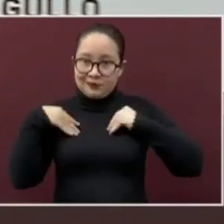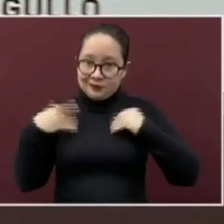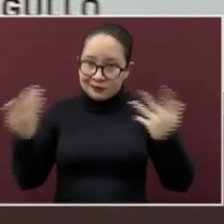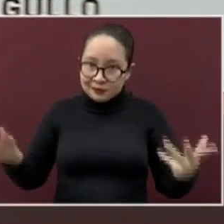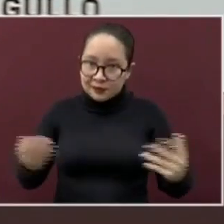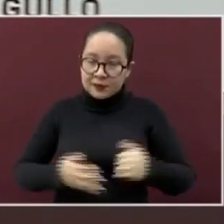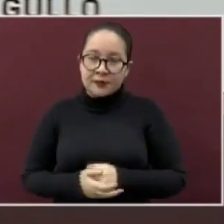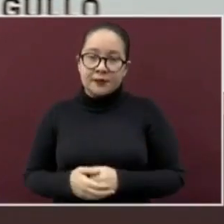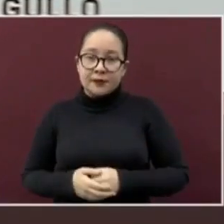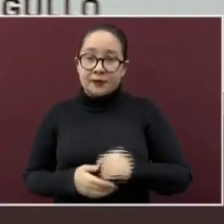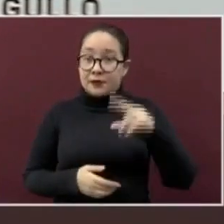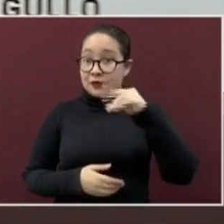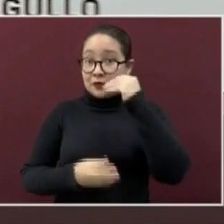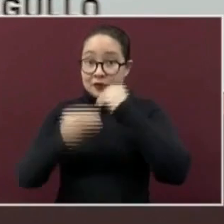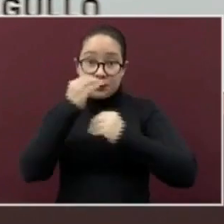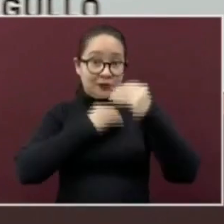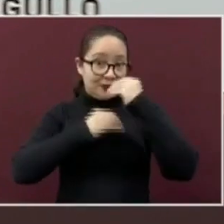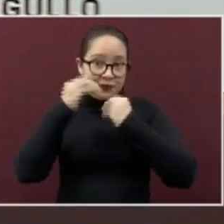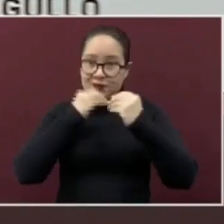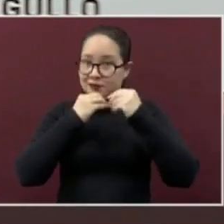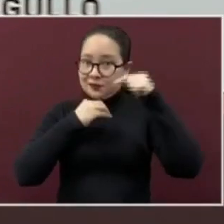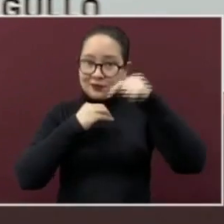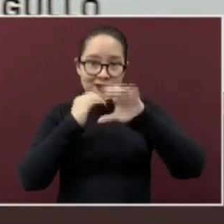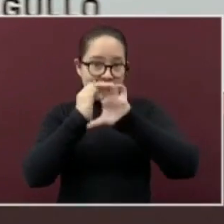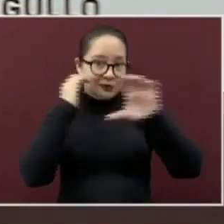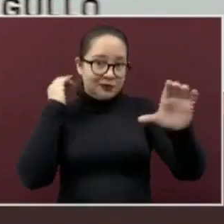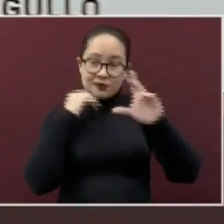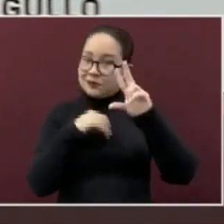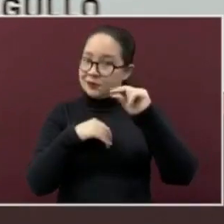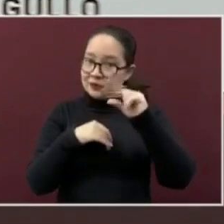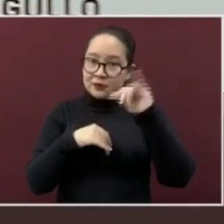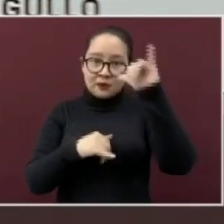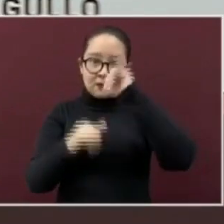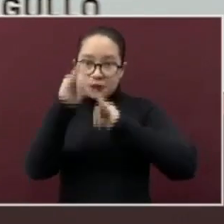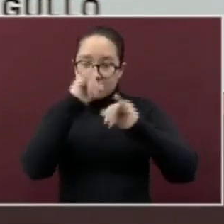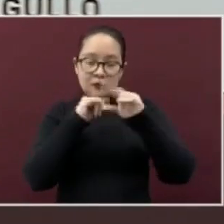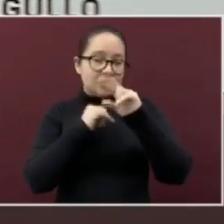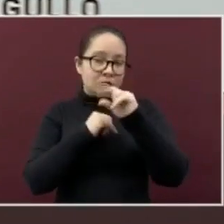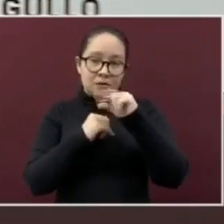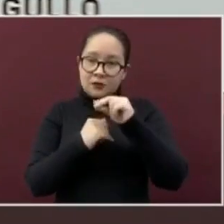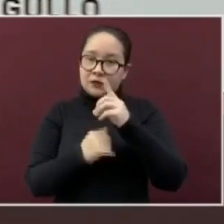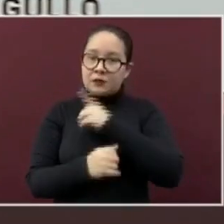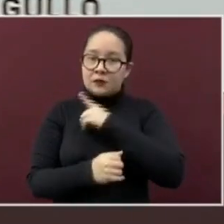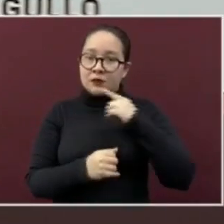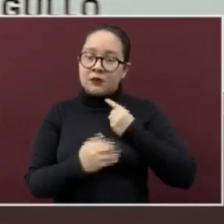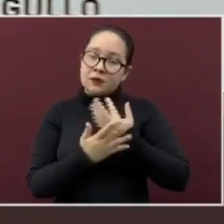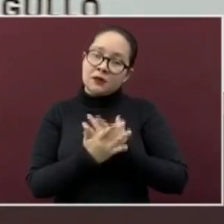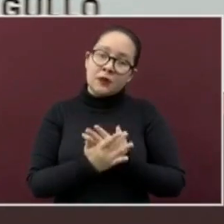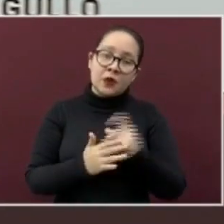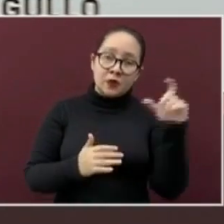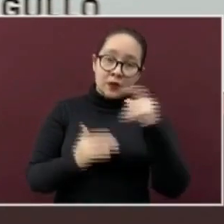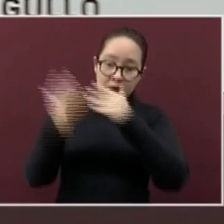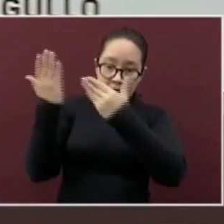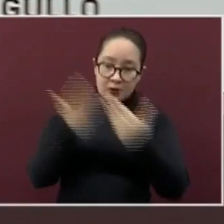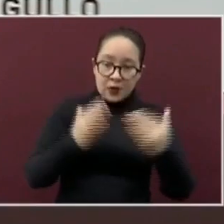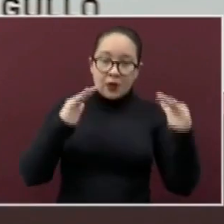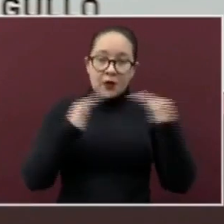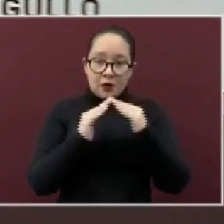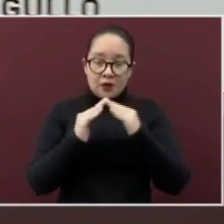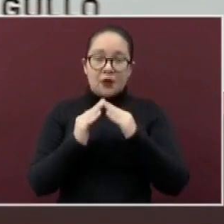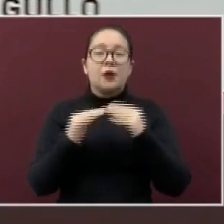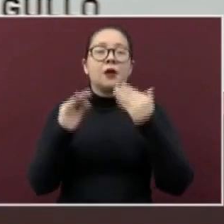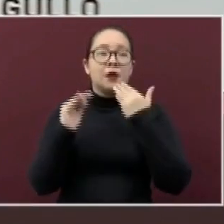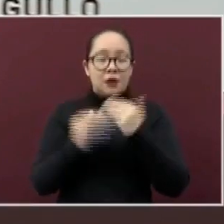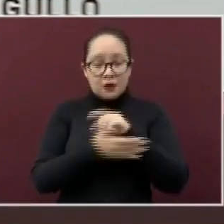No ingerir alimentos en el trayecto hasta estar en un lugar seguro y con las manos bien